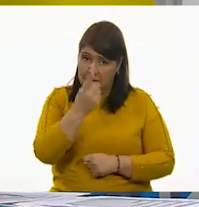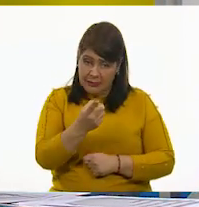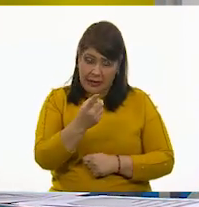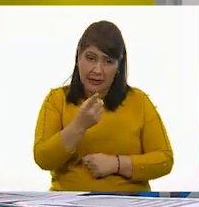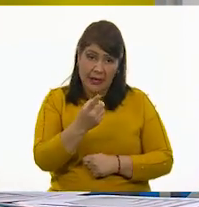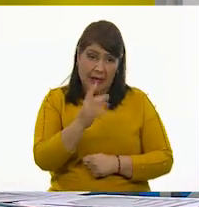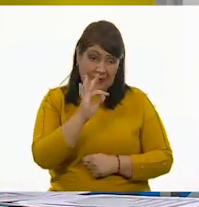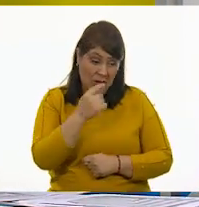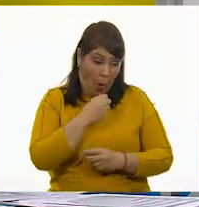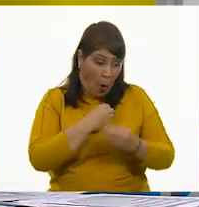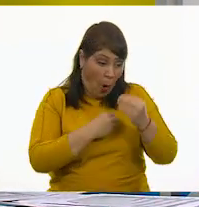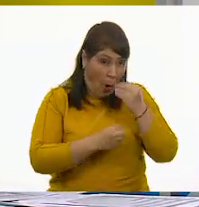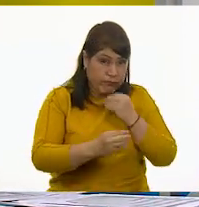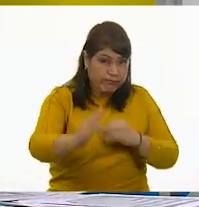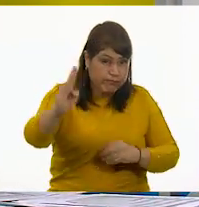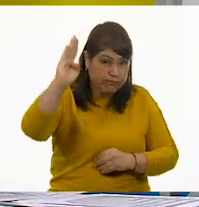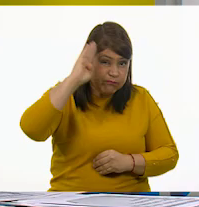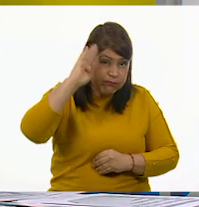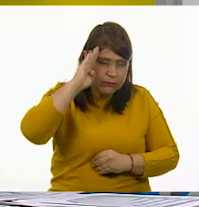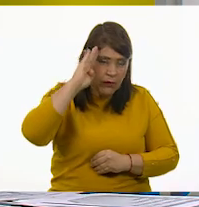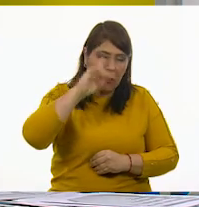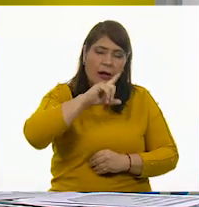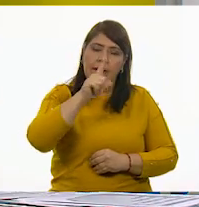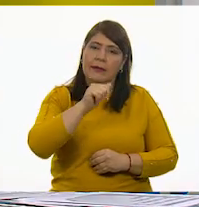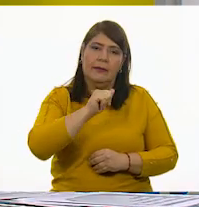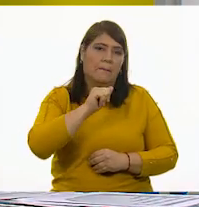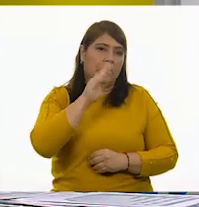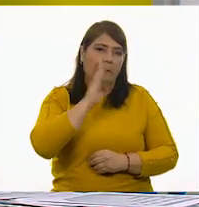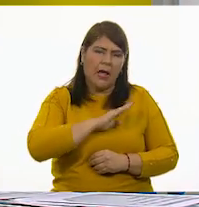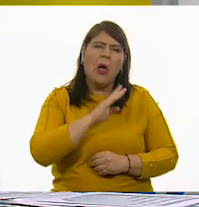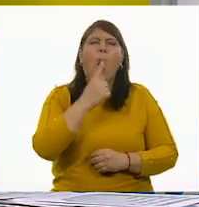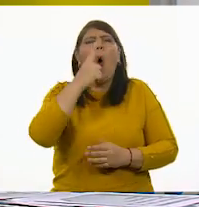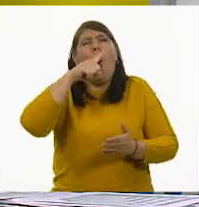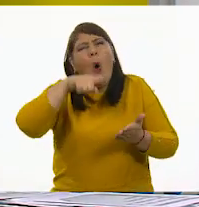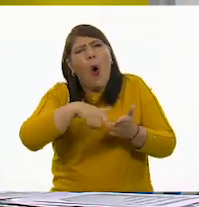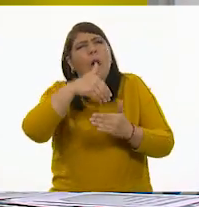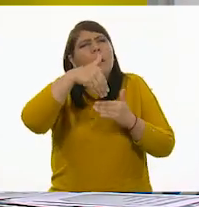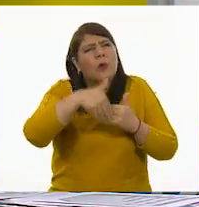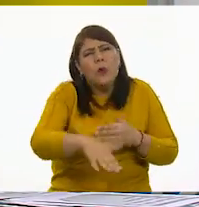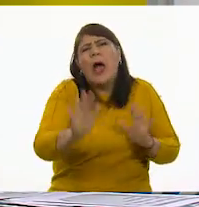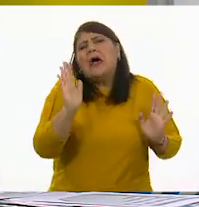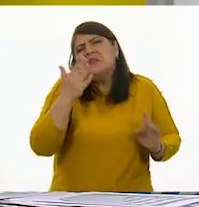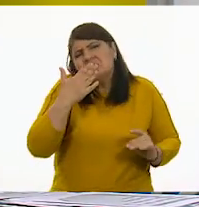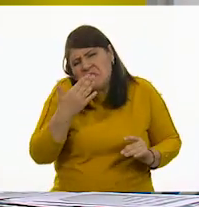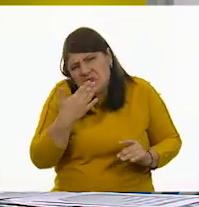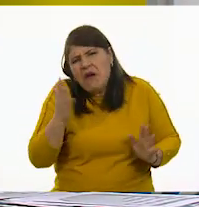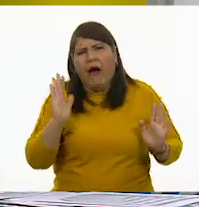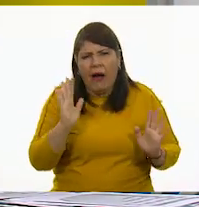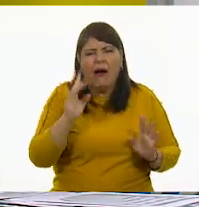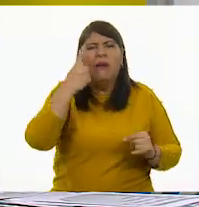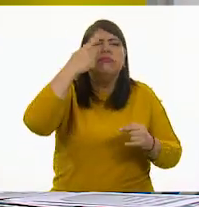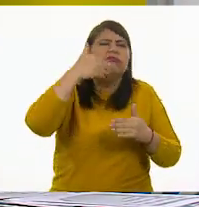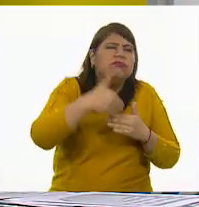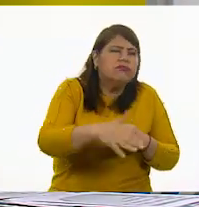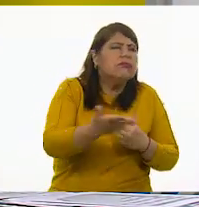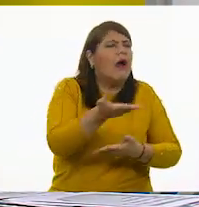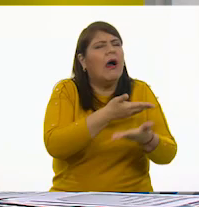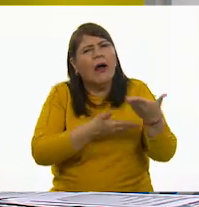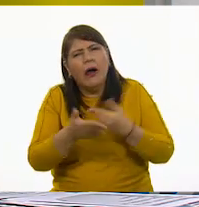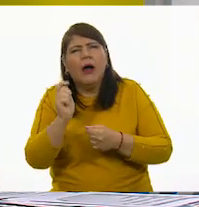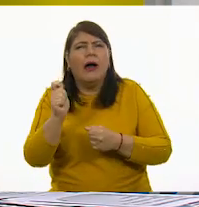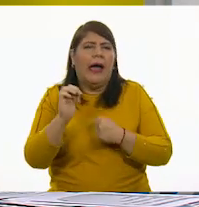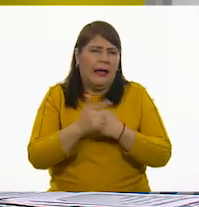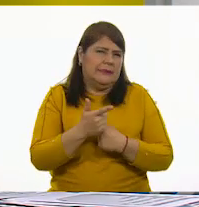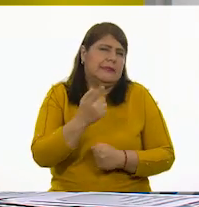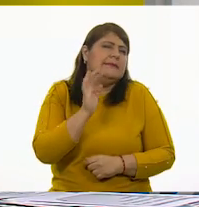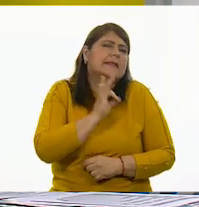exceso es malo. Se vale el antojito, ¿no? Se vale el antojito, estamos en una convivencia, estamos en